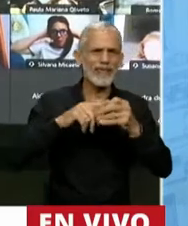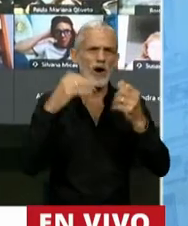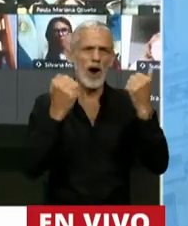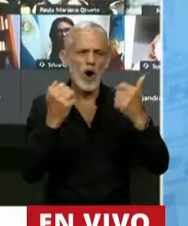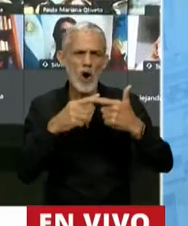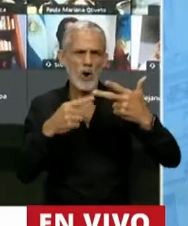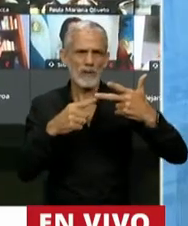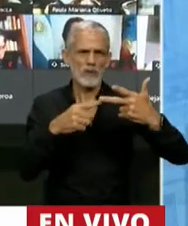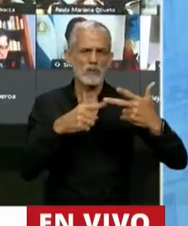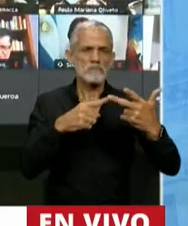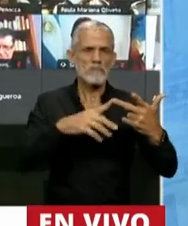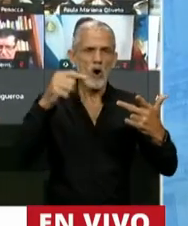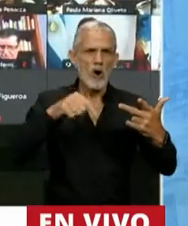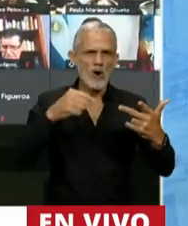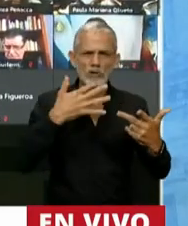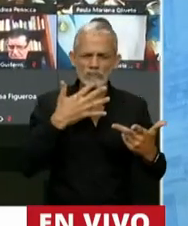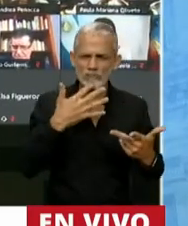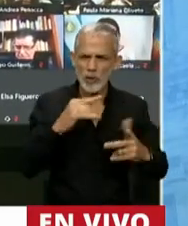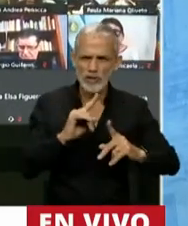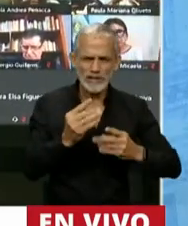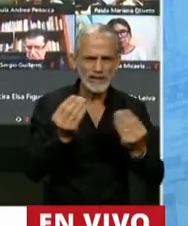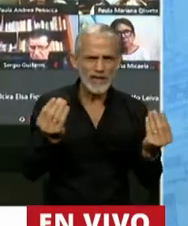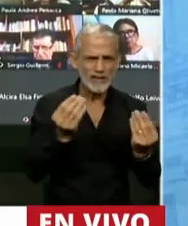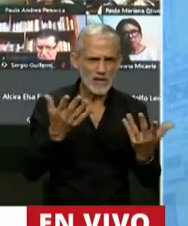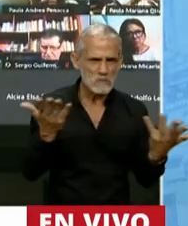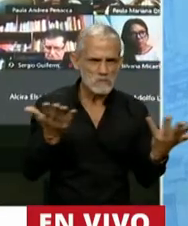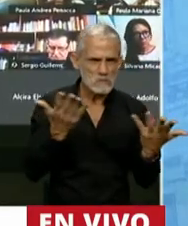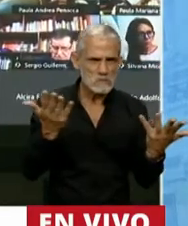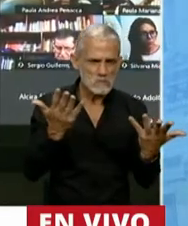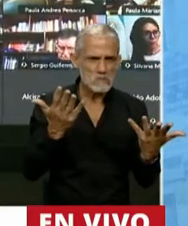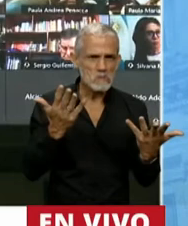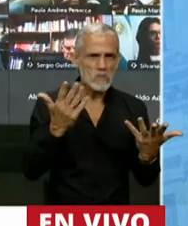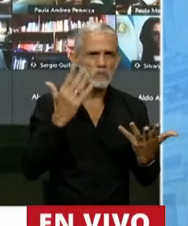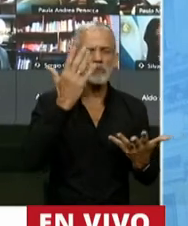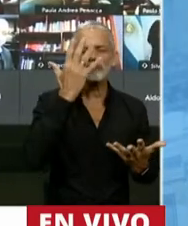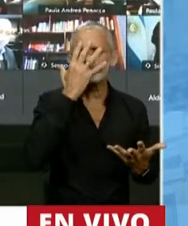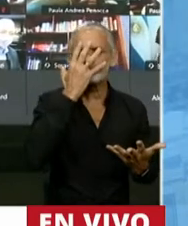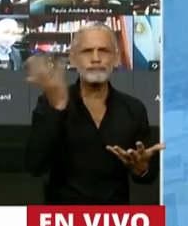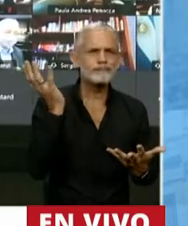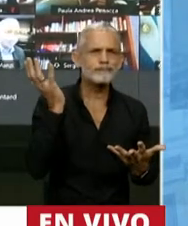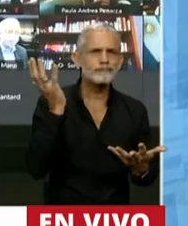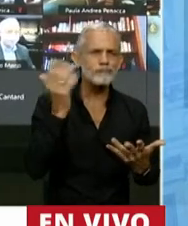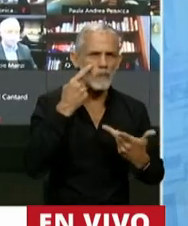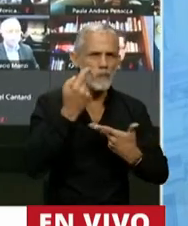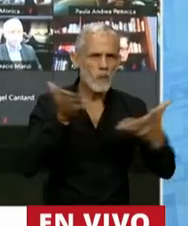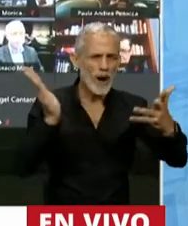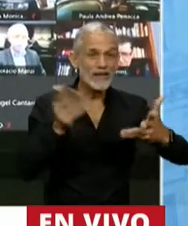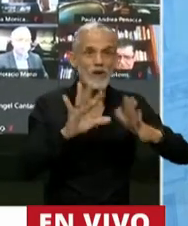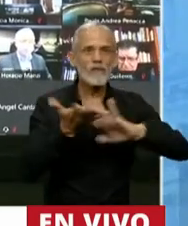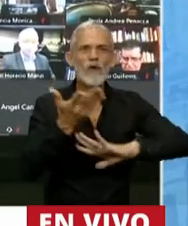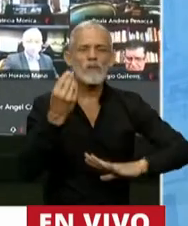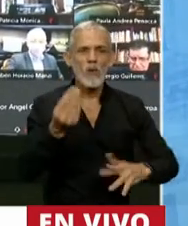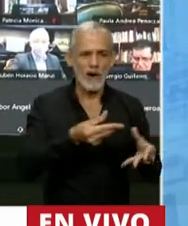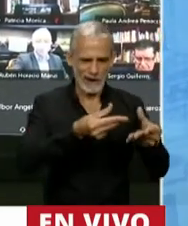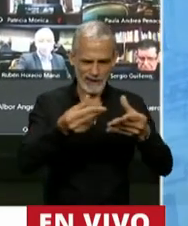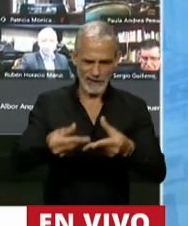económico, que hoy no se entiende, o mejor dicho, se les cae en la careta, en las condiciones en las